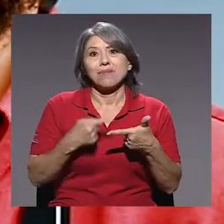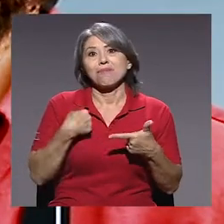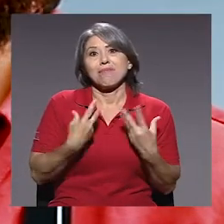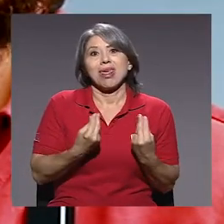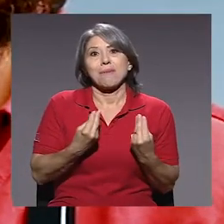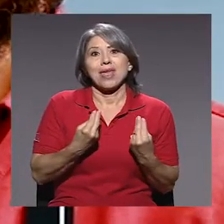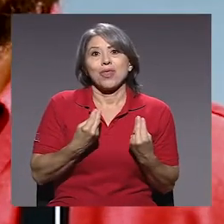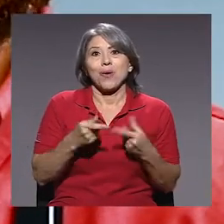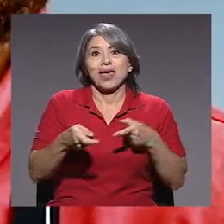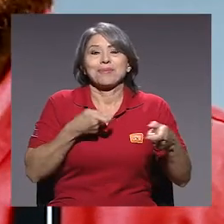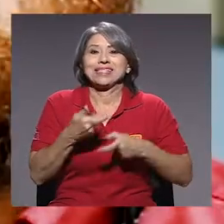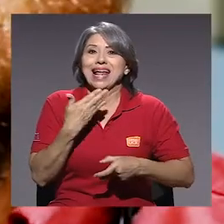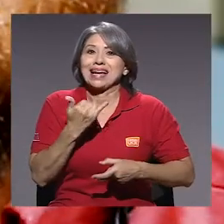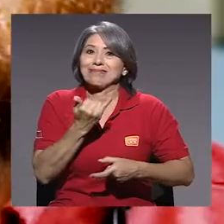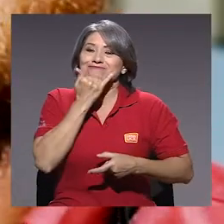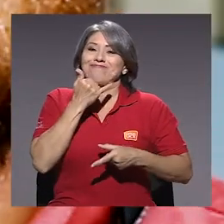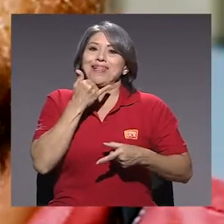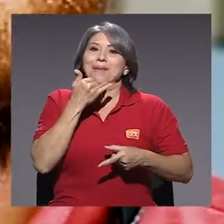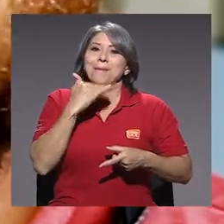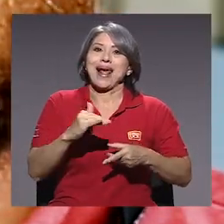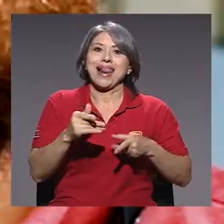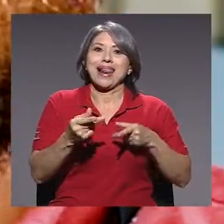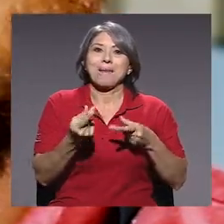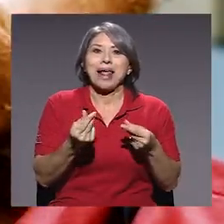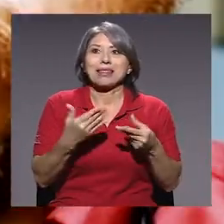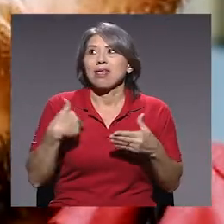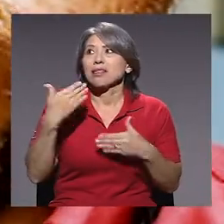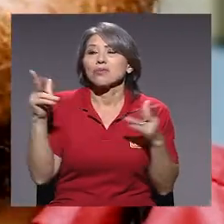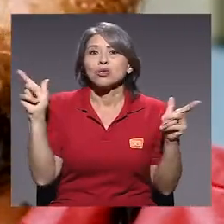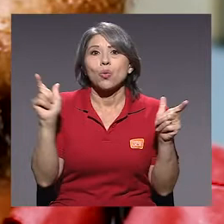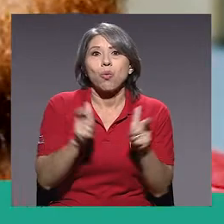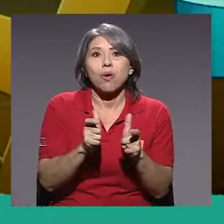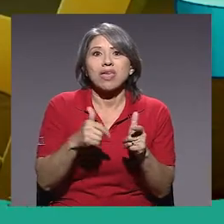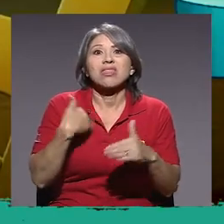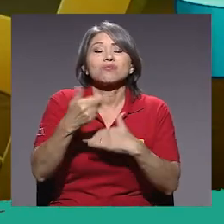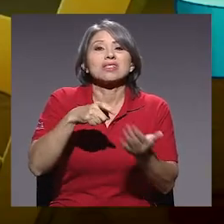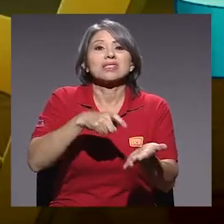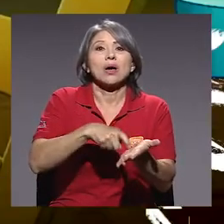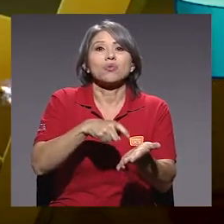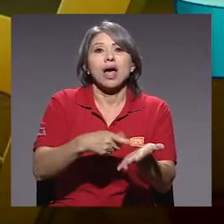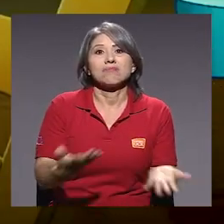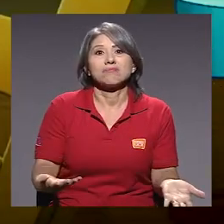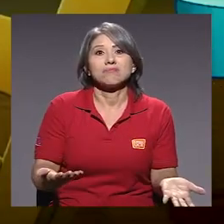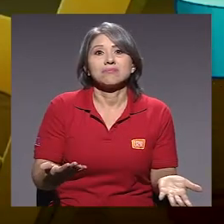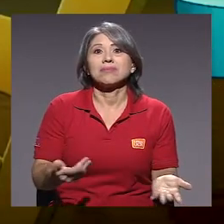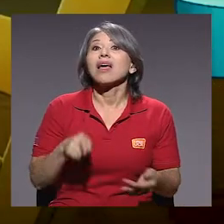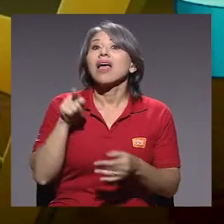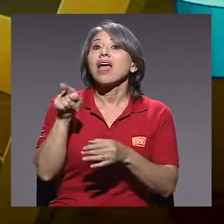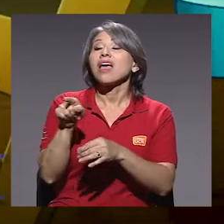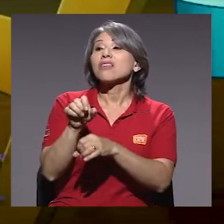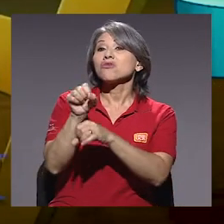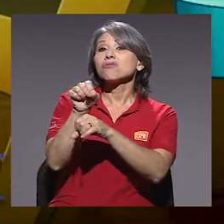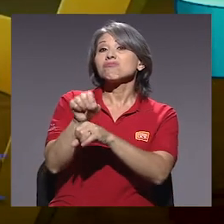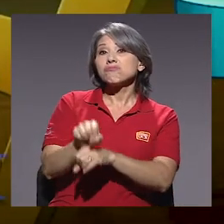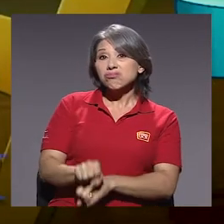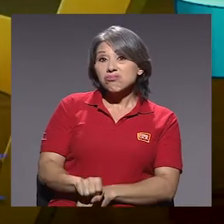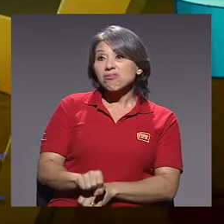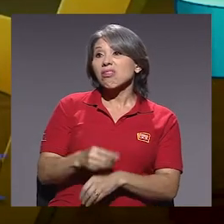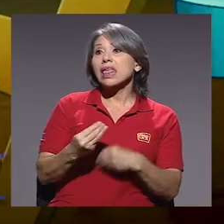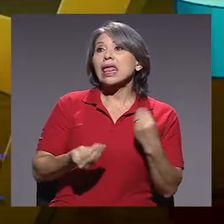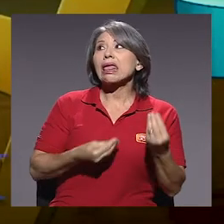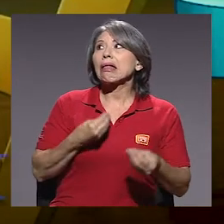da miedo mal administrar la plata. Me da miedo quedar sin nada y con una deuda. Esto es clásico. ¿Qué